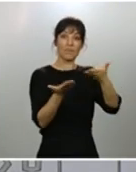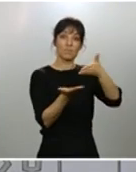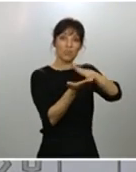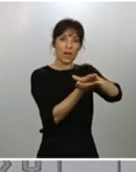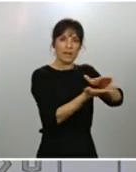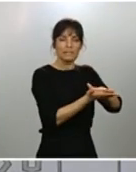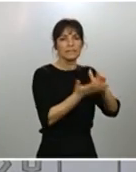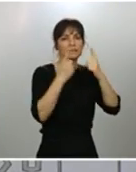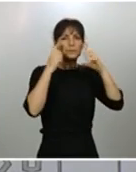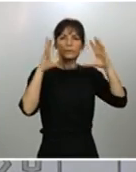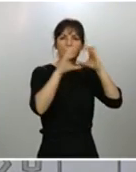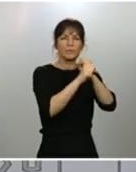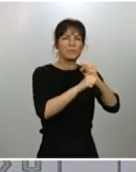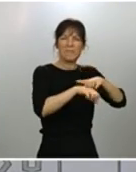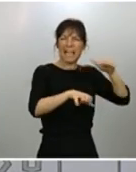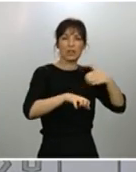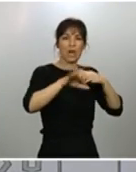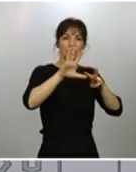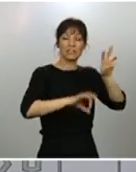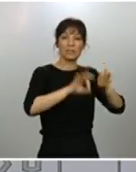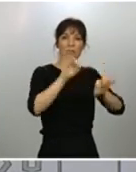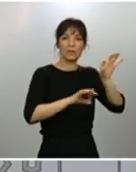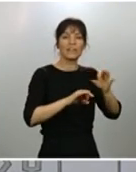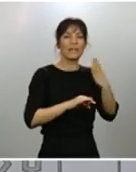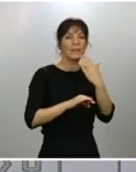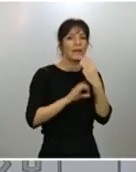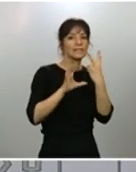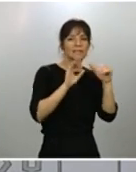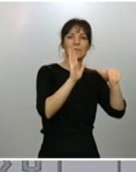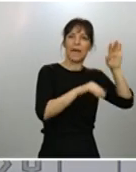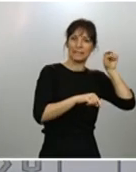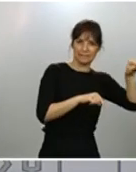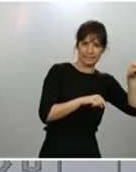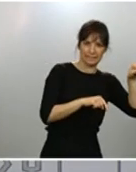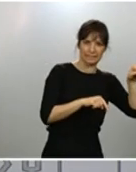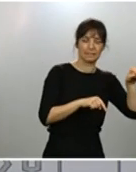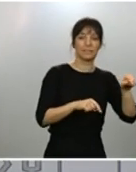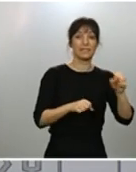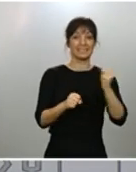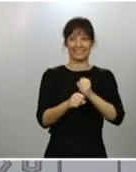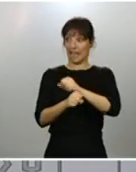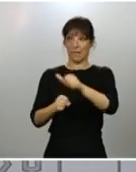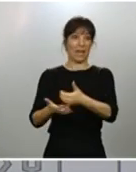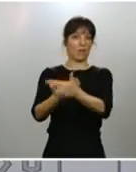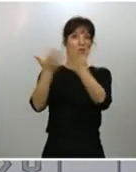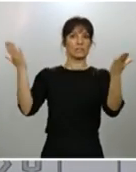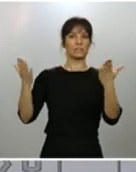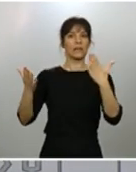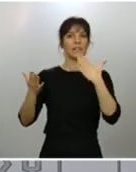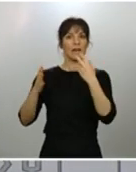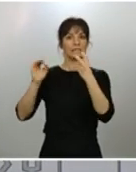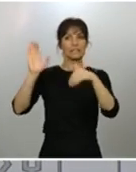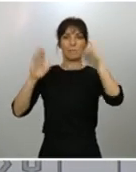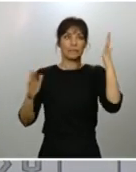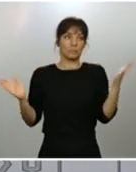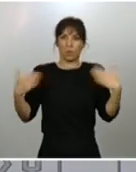% de los casos, en personas mayores de 70 años. Entre los trabajadores, por definición, no hay personas mayores de 70 años. Por